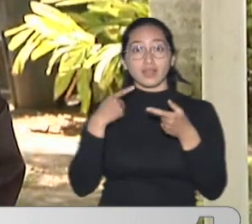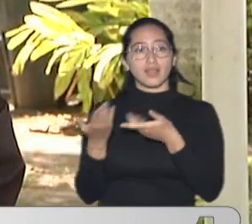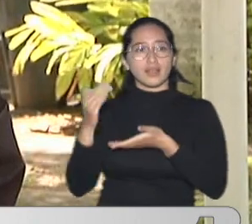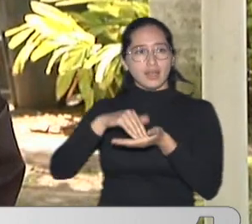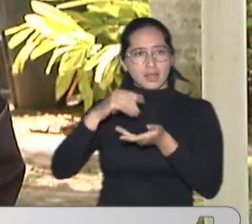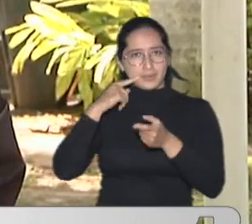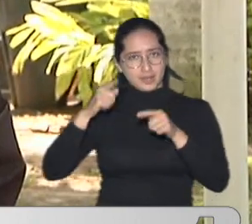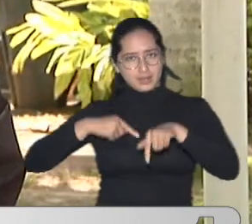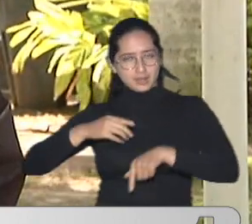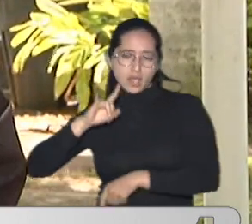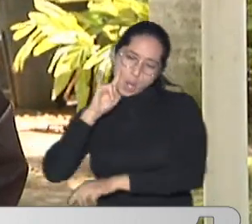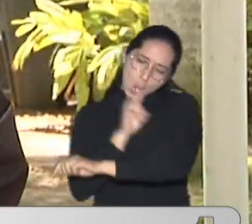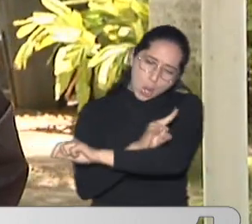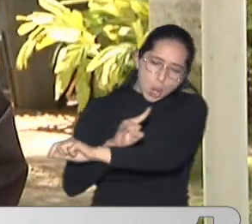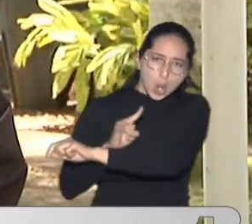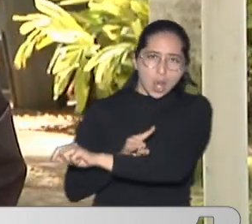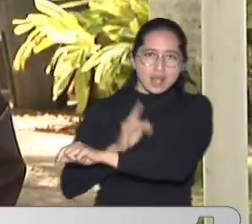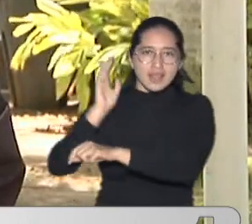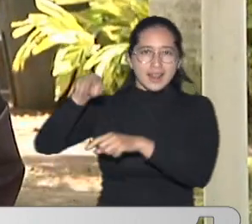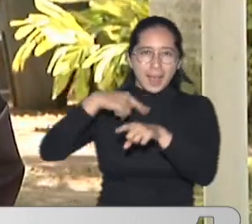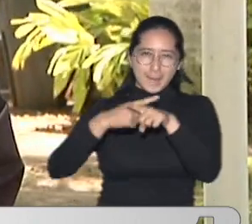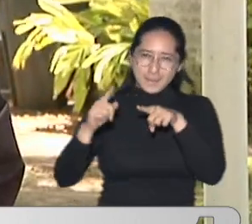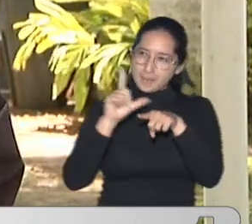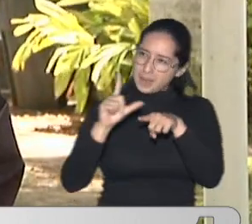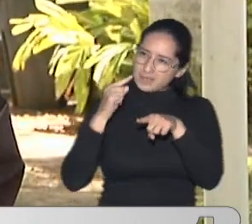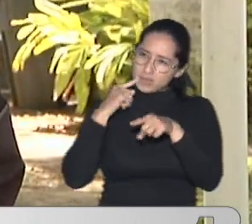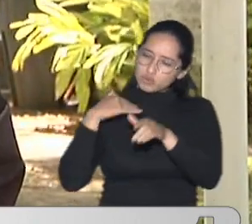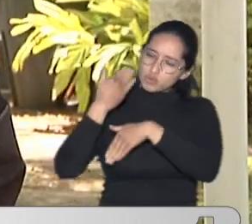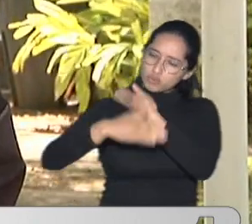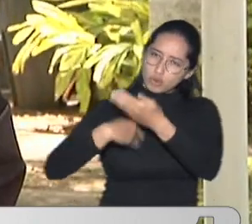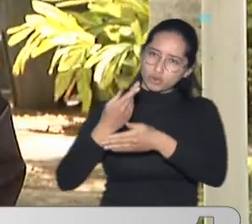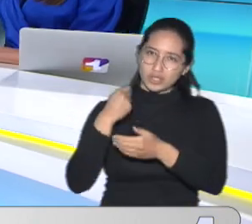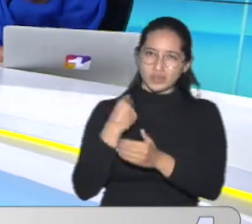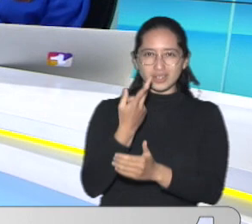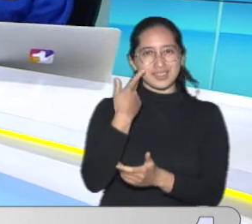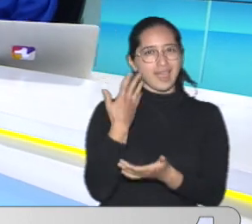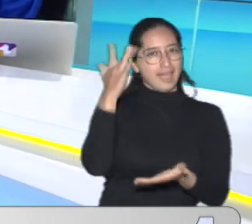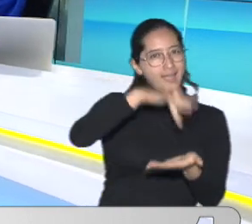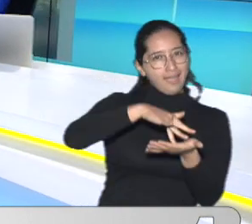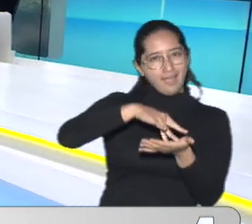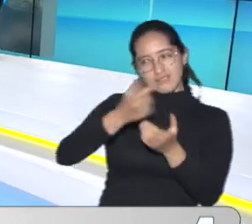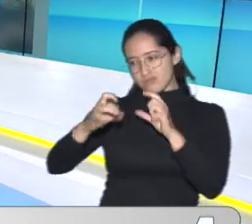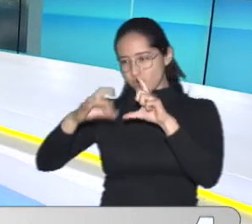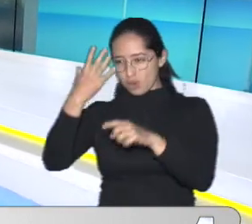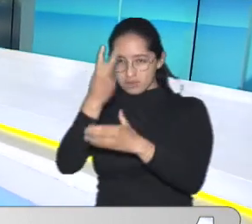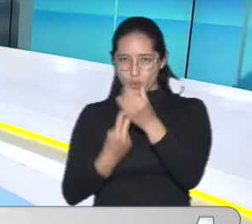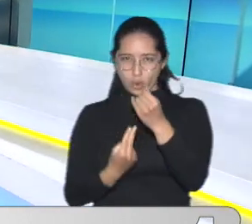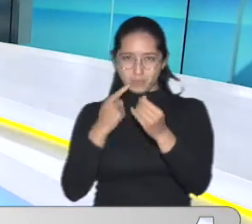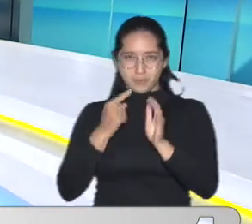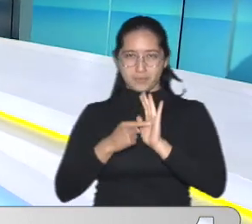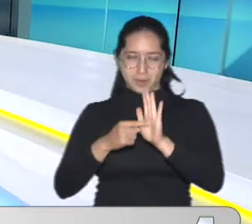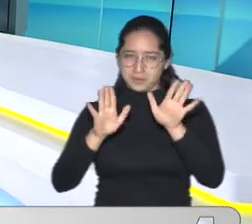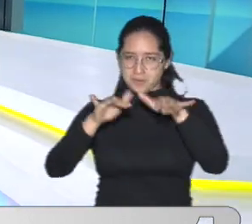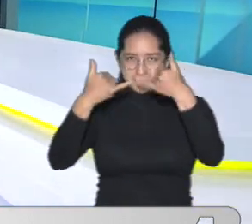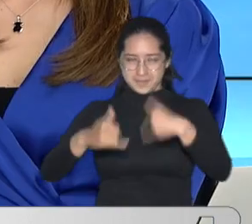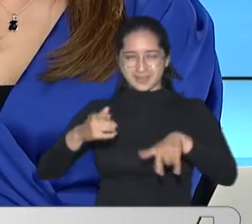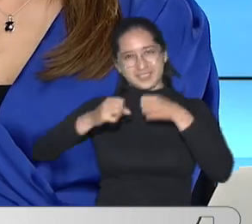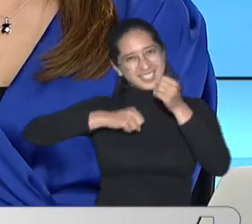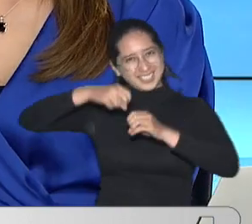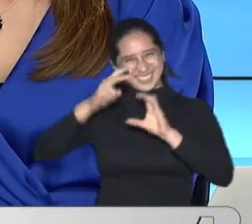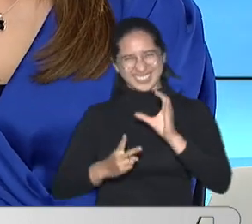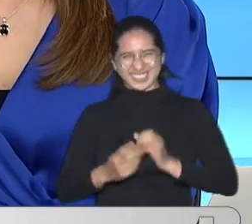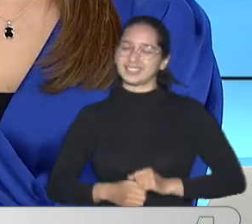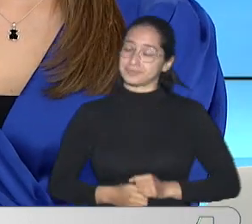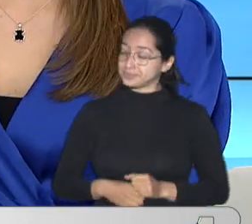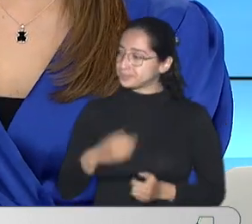proceso De alternancia A partir del próximo lunes Noticias desde Barranquilla Con Jorge Castro Noticentro 1 CMI Jorge muchas